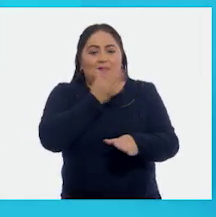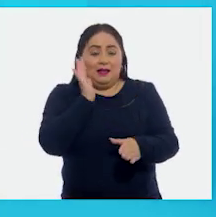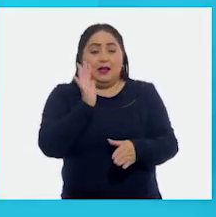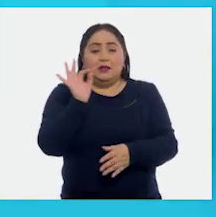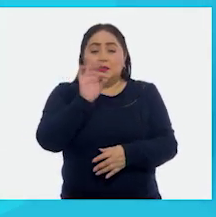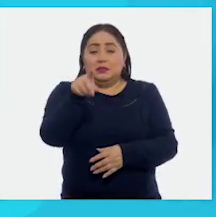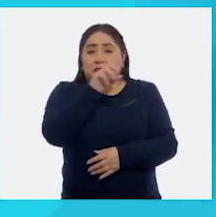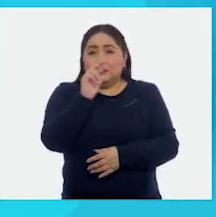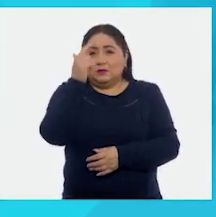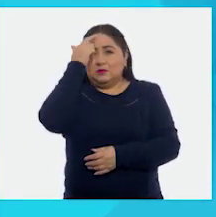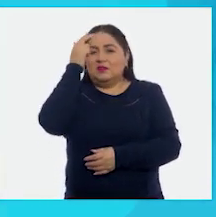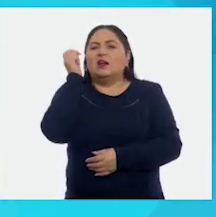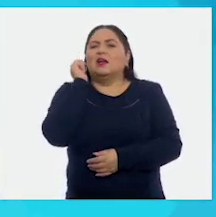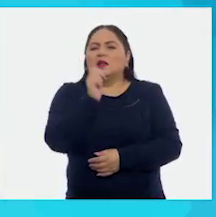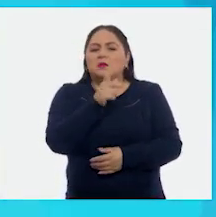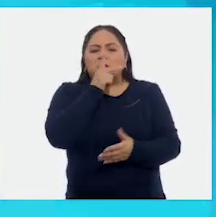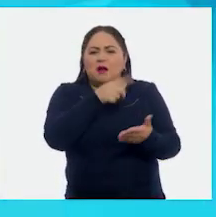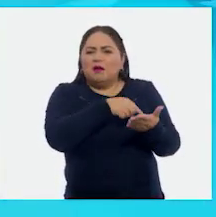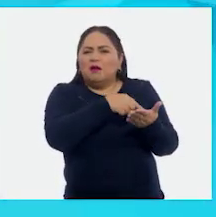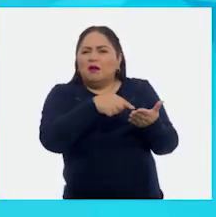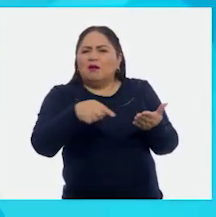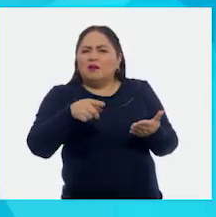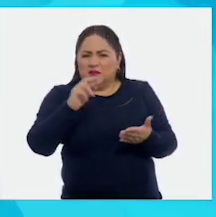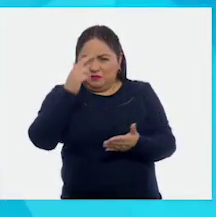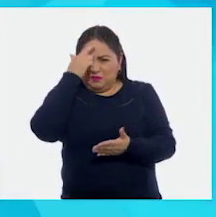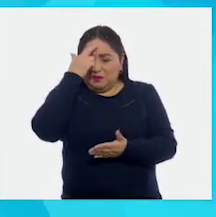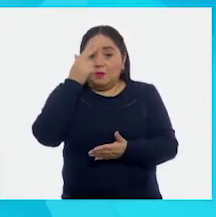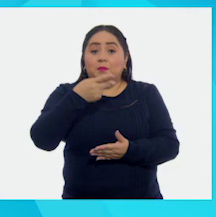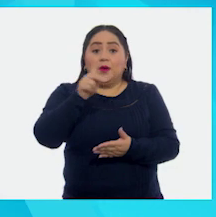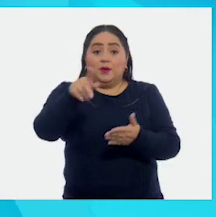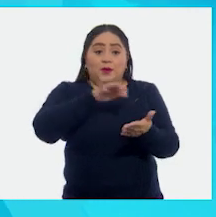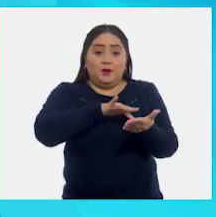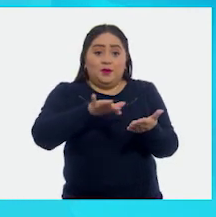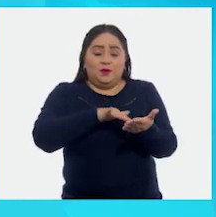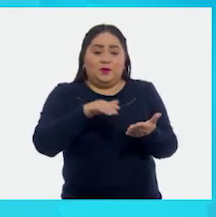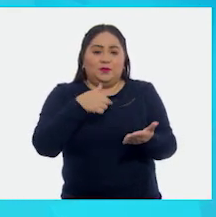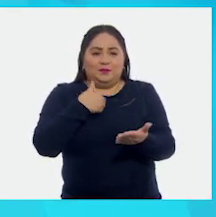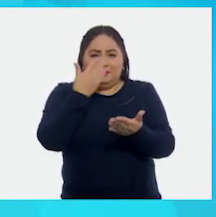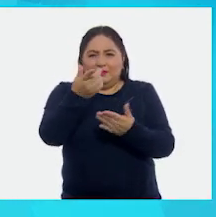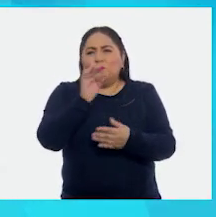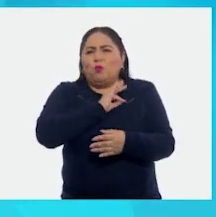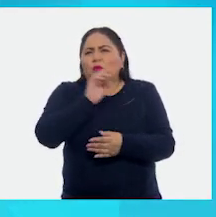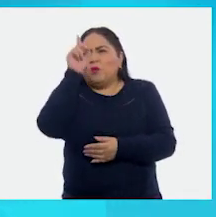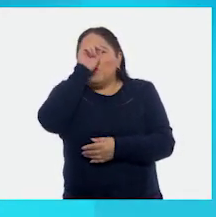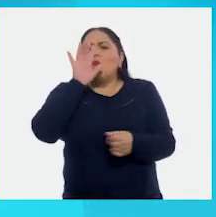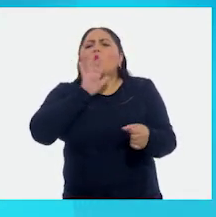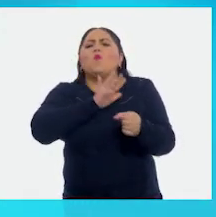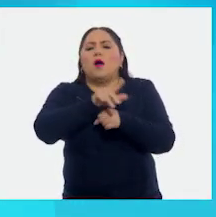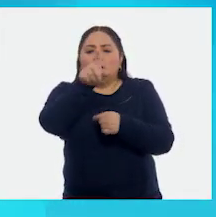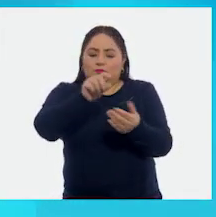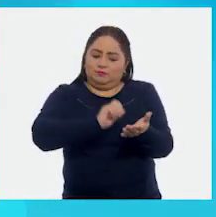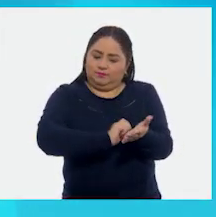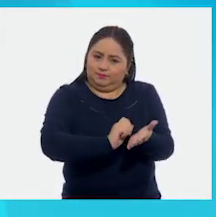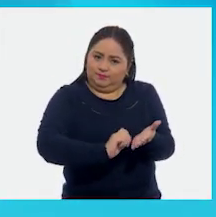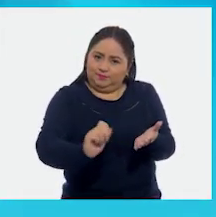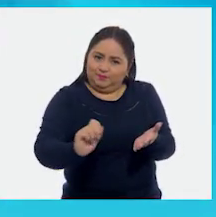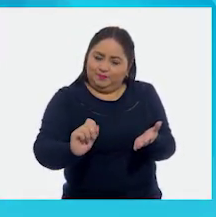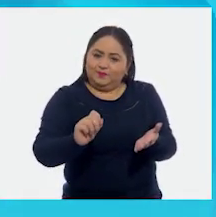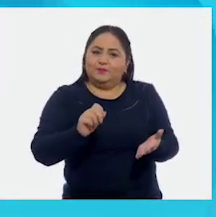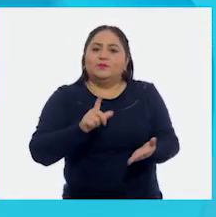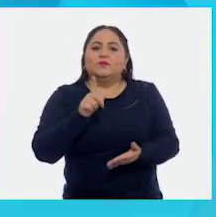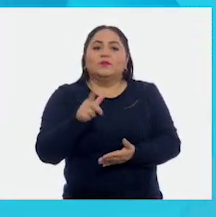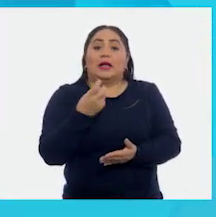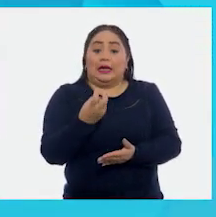recuerda de qué trataba cada uno. Sí. La lectura que propongo recomendar es... Espacio. Sí.